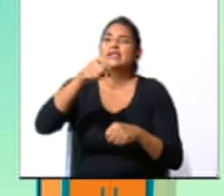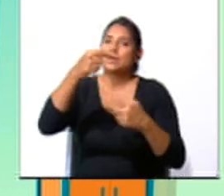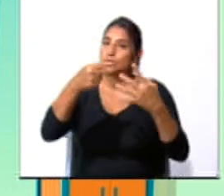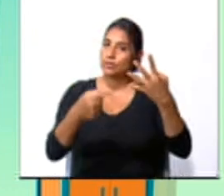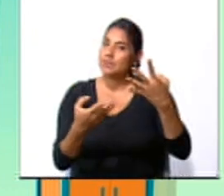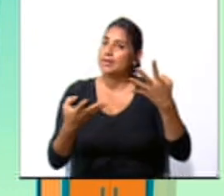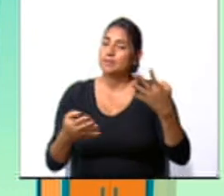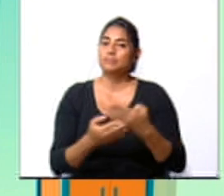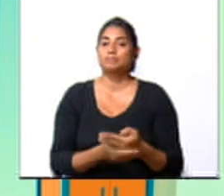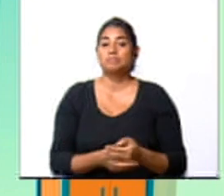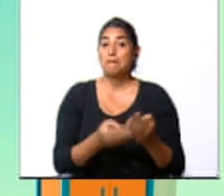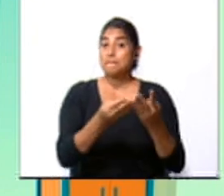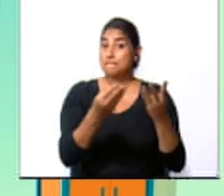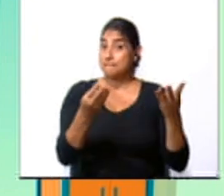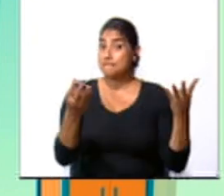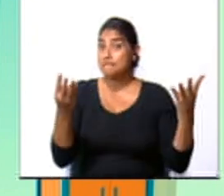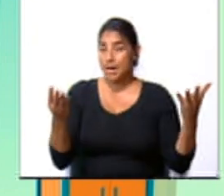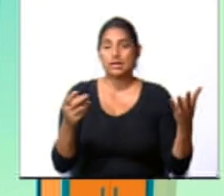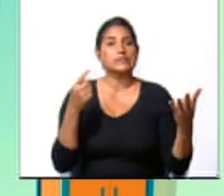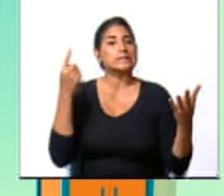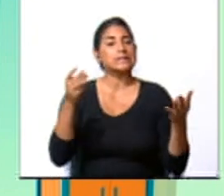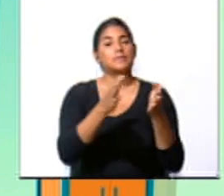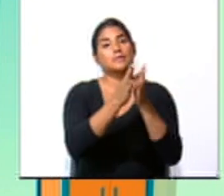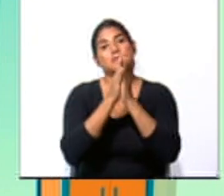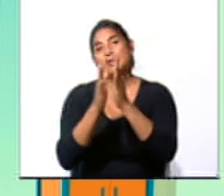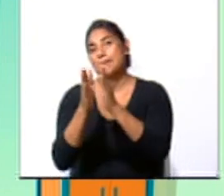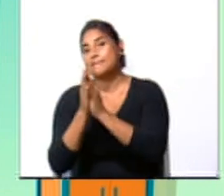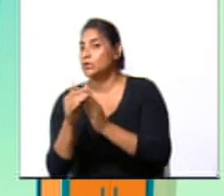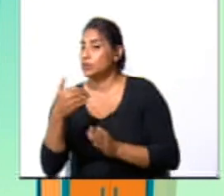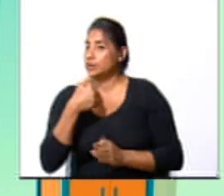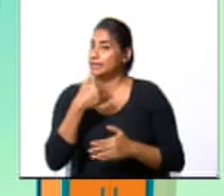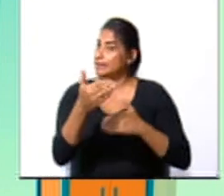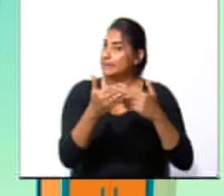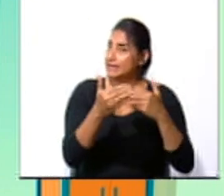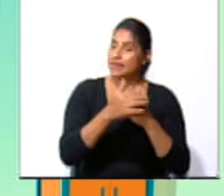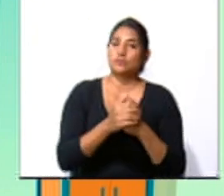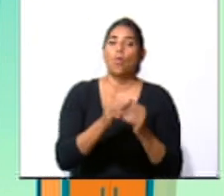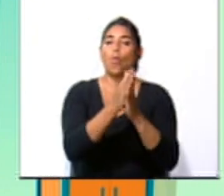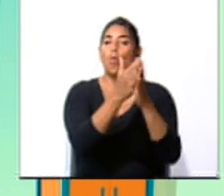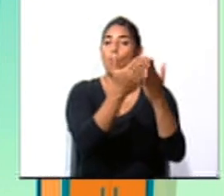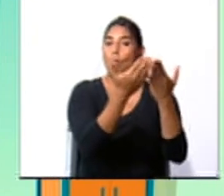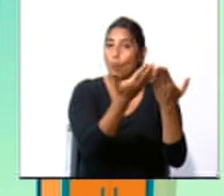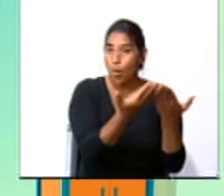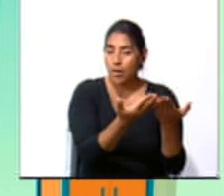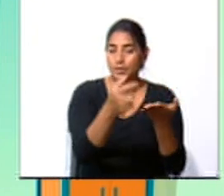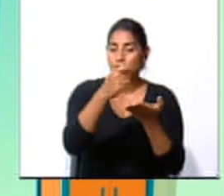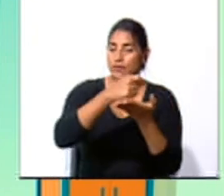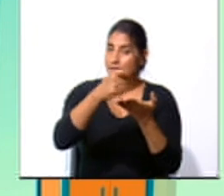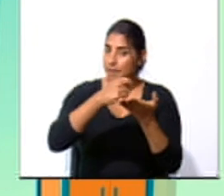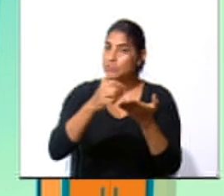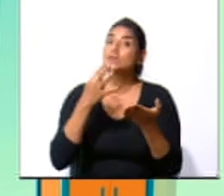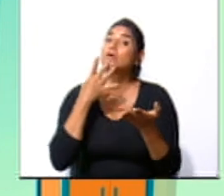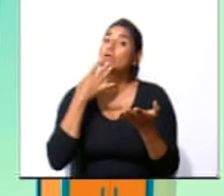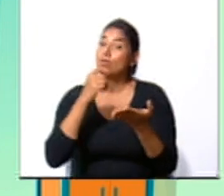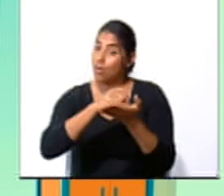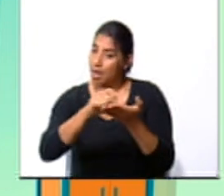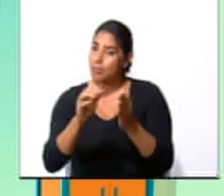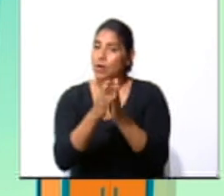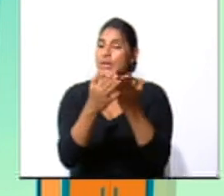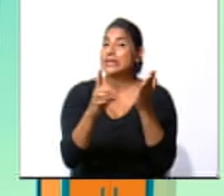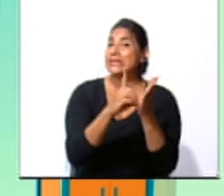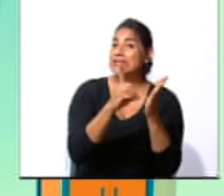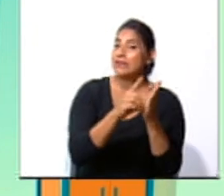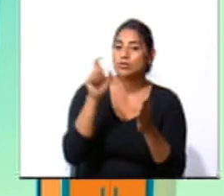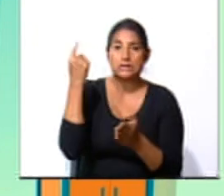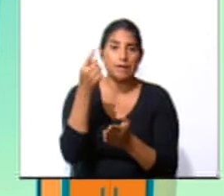necesitamos unos materiales que siempre les pido que tengan a mano. Cuadernos, lápices, el diccionario,